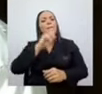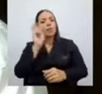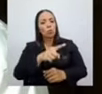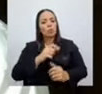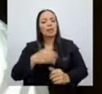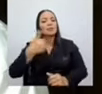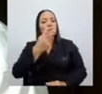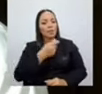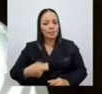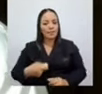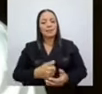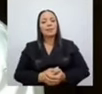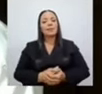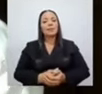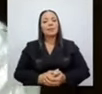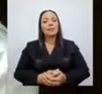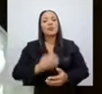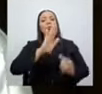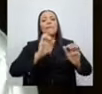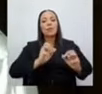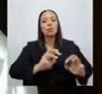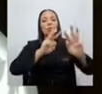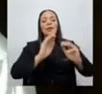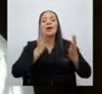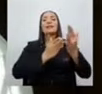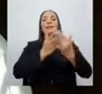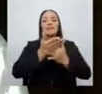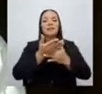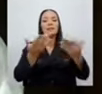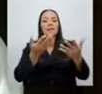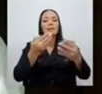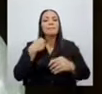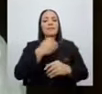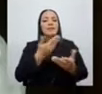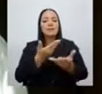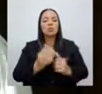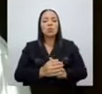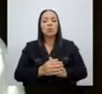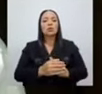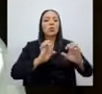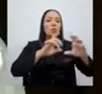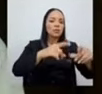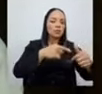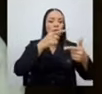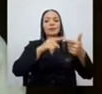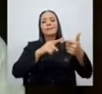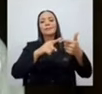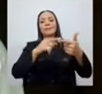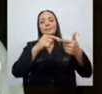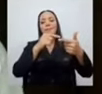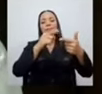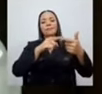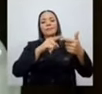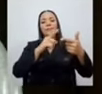Presidente, dentro de su metodología, a través de los ministros, tanto Educación, podemos mencionar